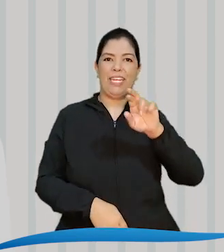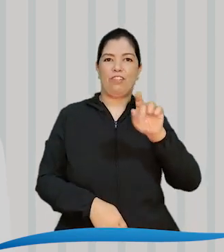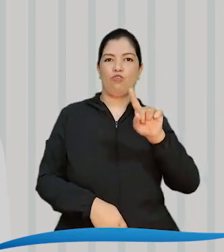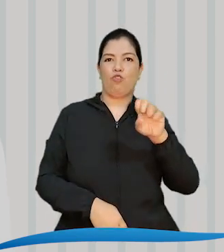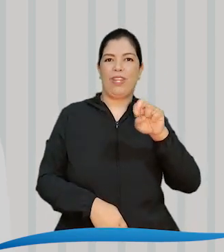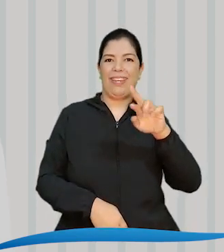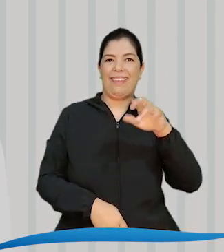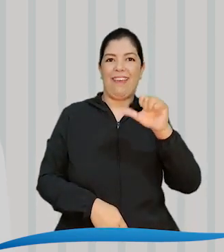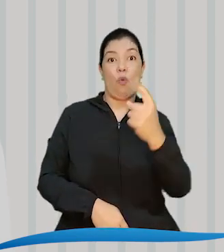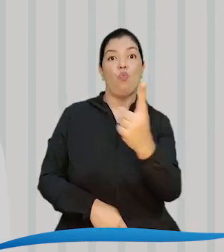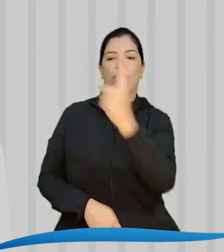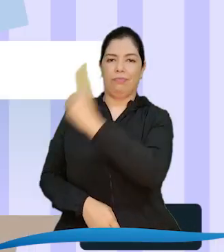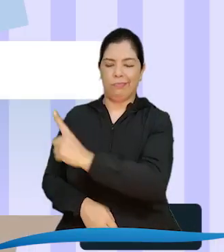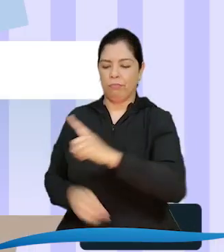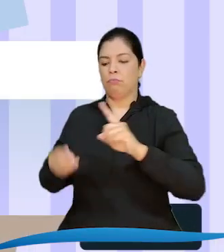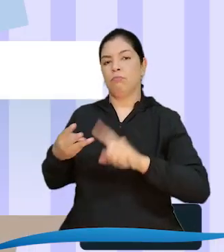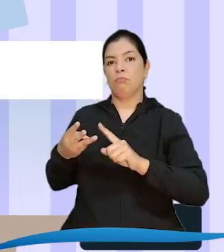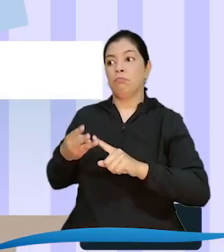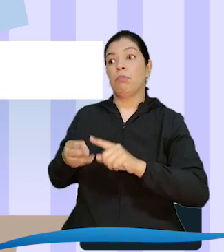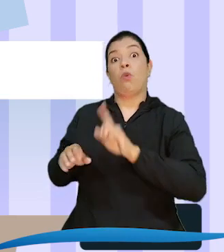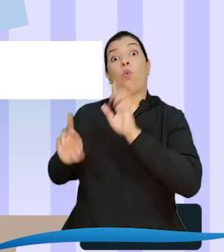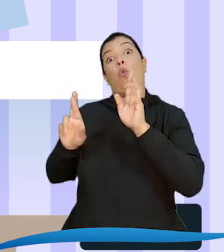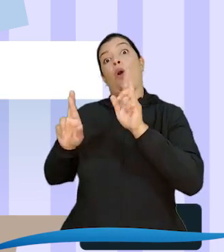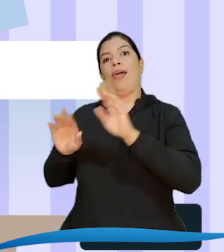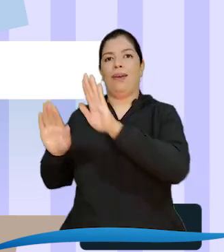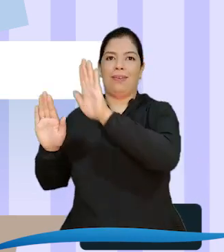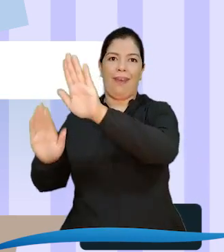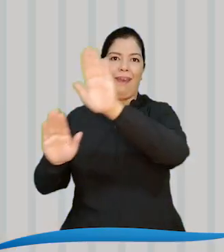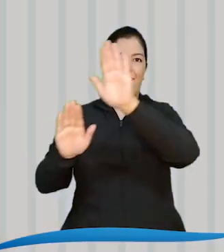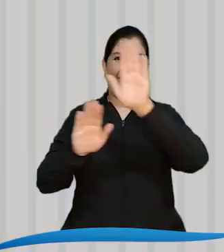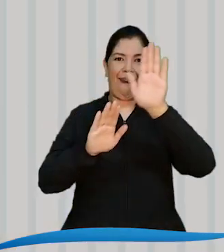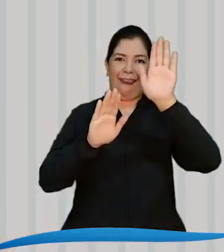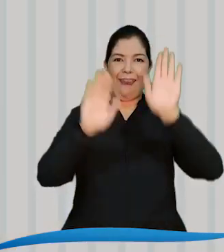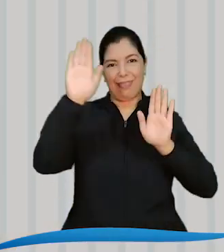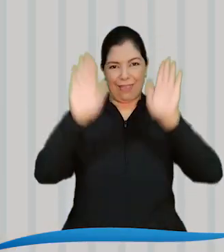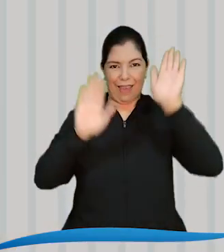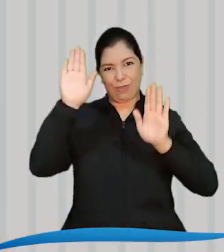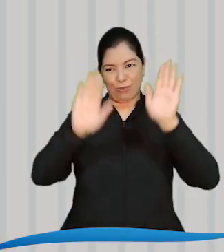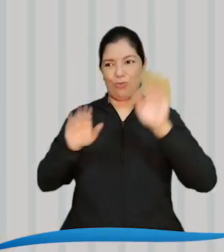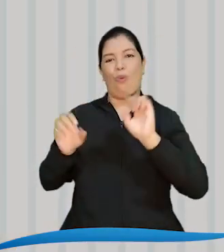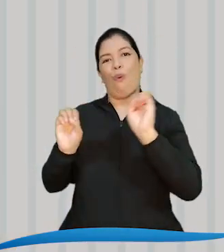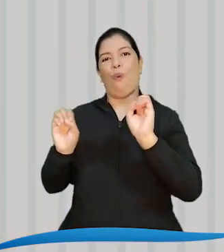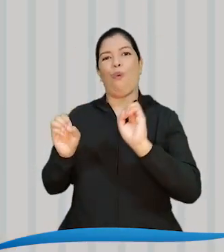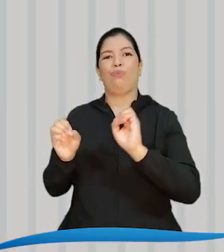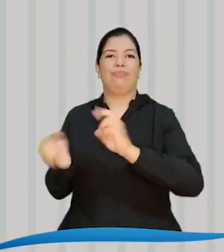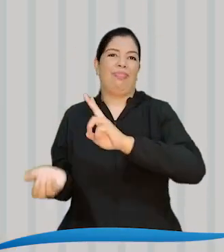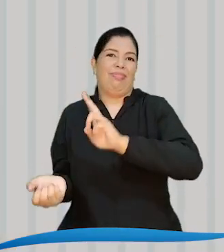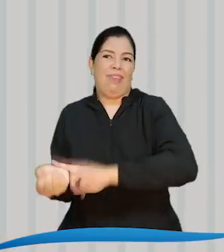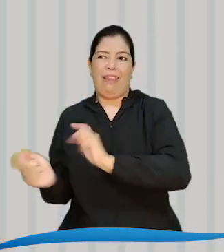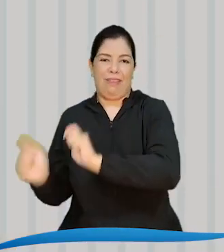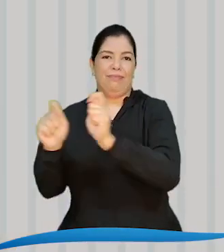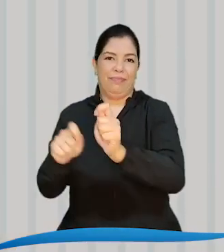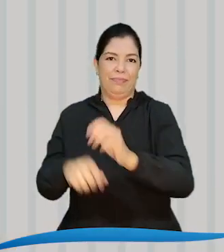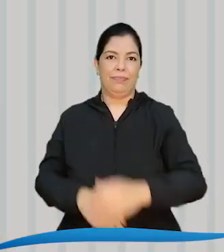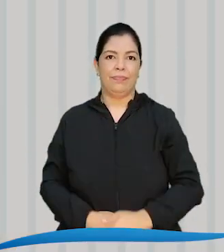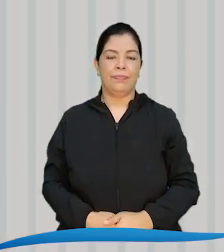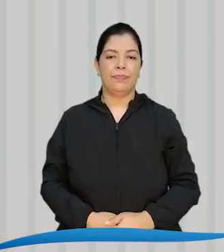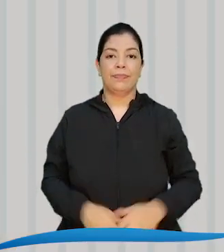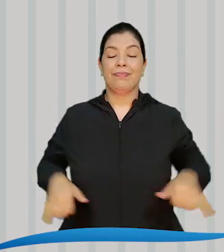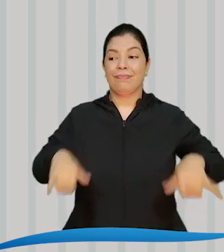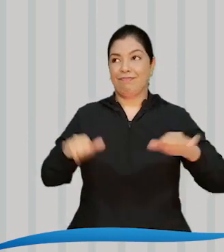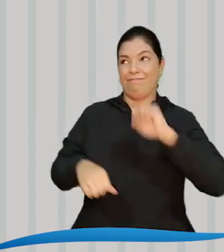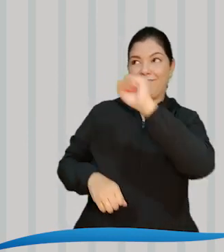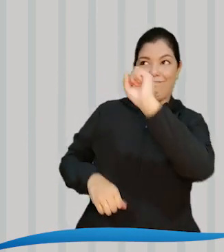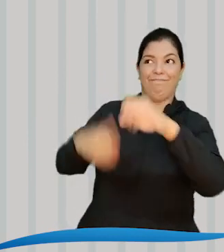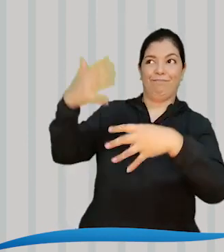o delegados de estos Esa es la novena actividad Sí, esa es Ahí toca elaborar el acta de elección En